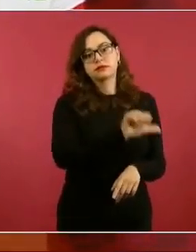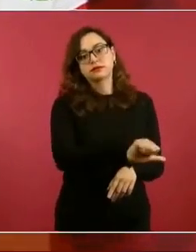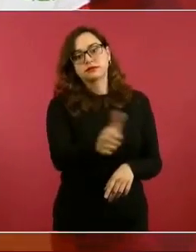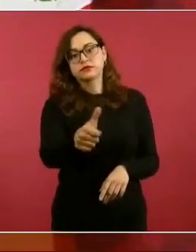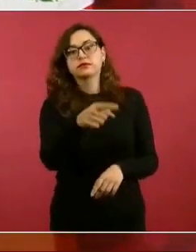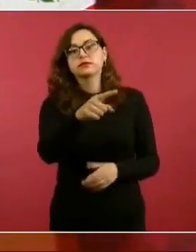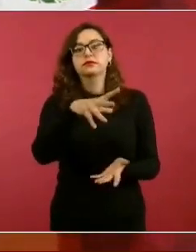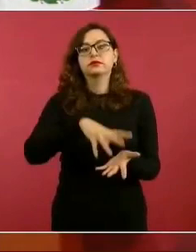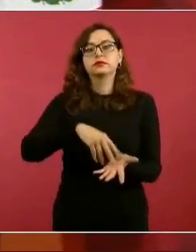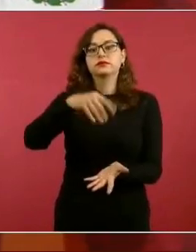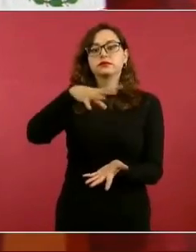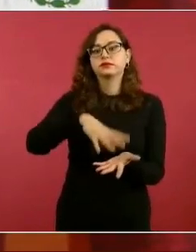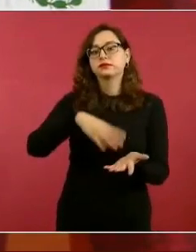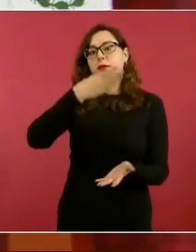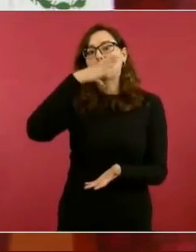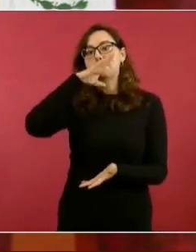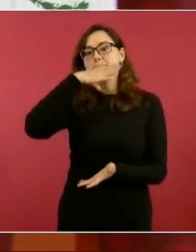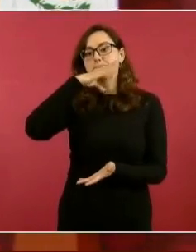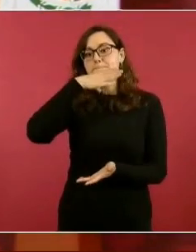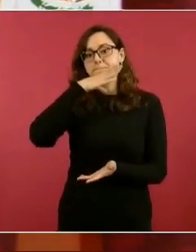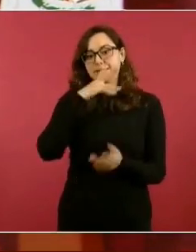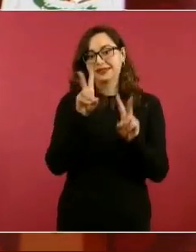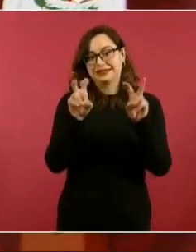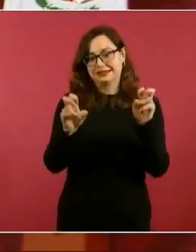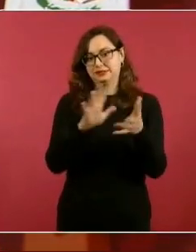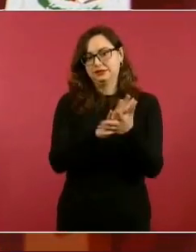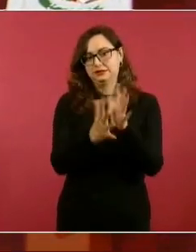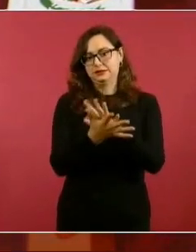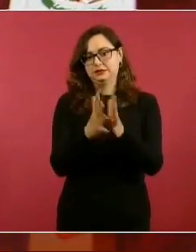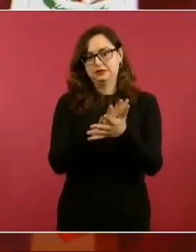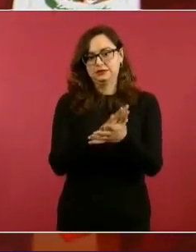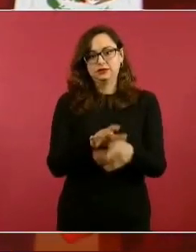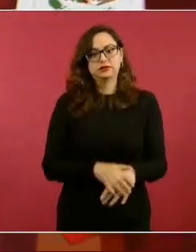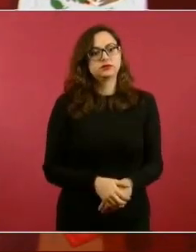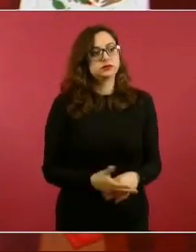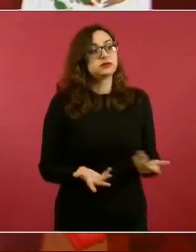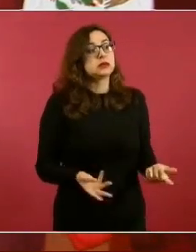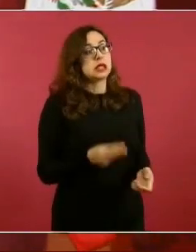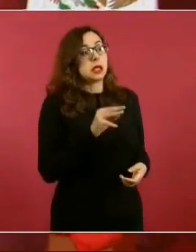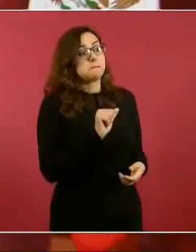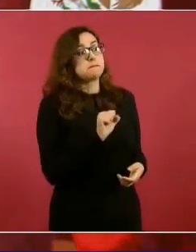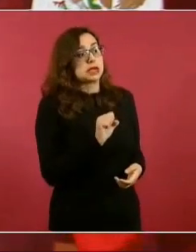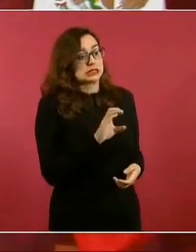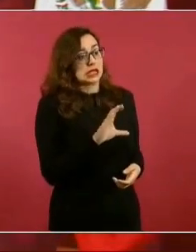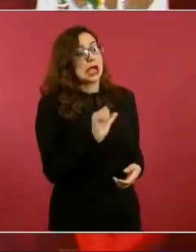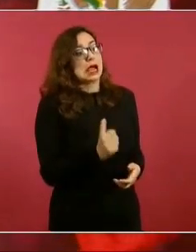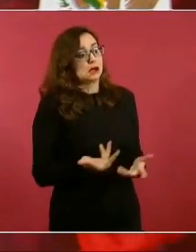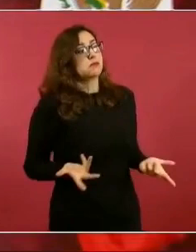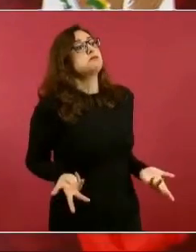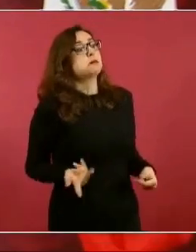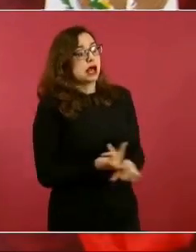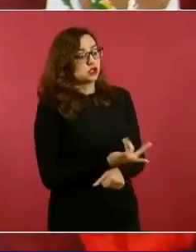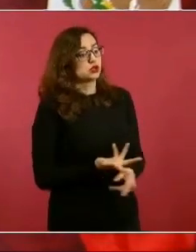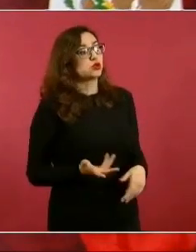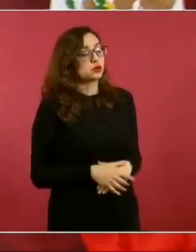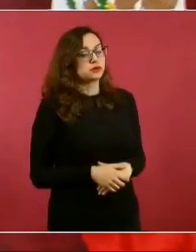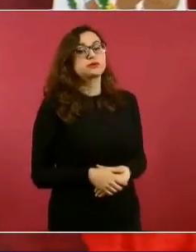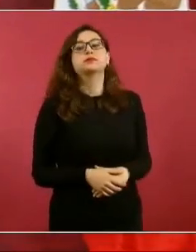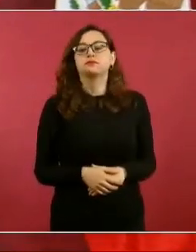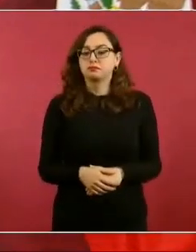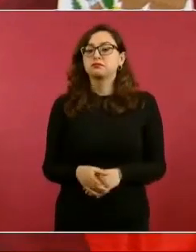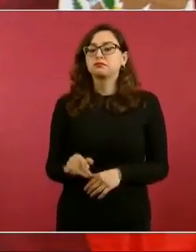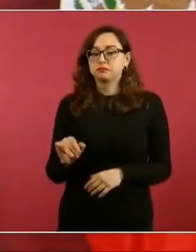que tiene que ver con la tortilla. ¿En qué quedó lo de Maseca? Estuvo el